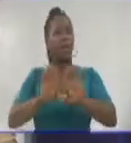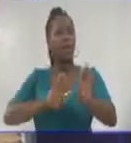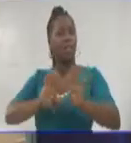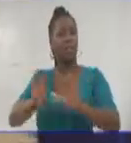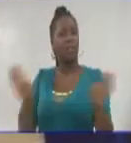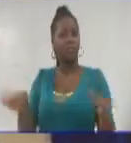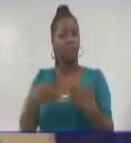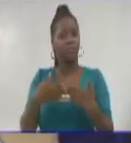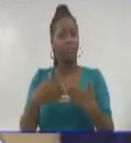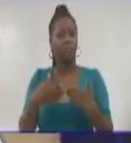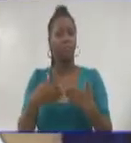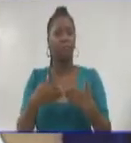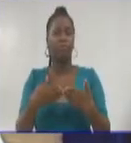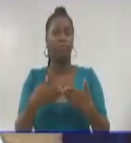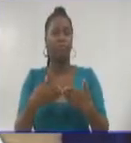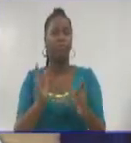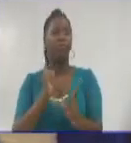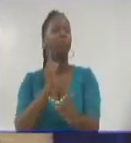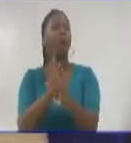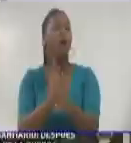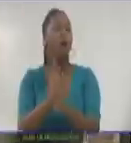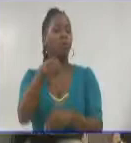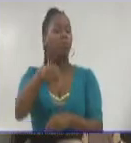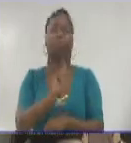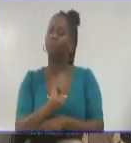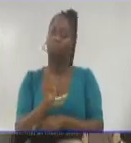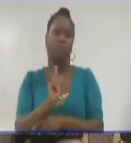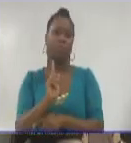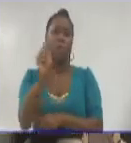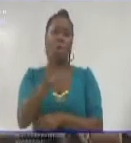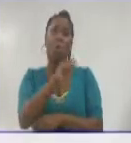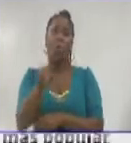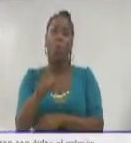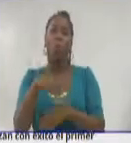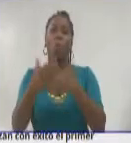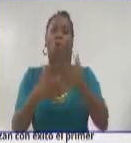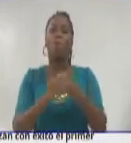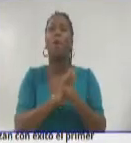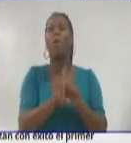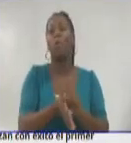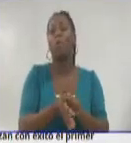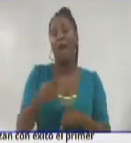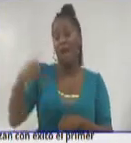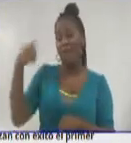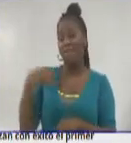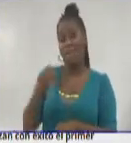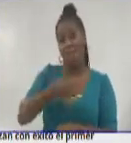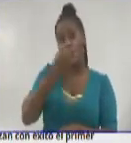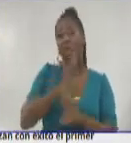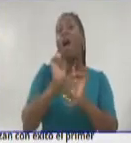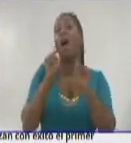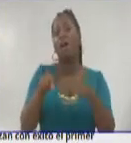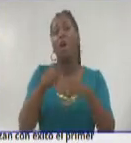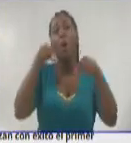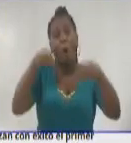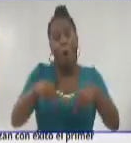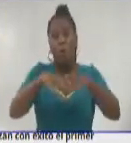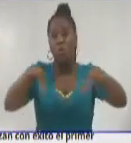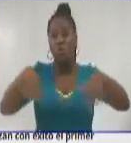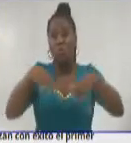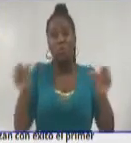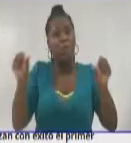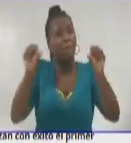esenciales por el ascenso de los casos de COVID-19. Ayer hablábamos de esto, pero hoy la situación ha